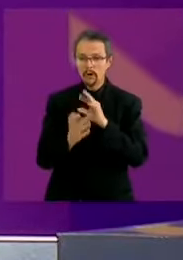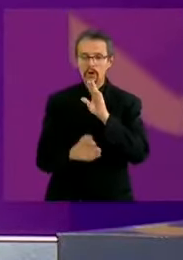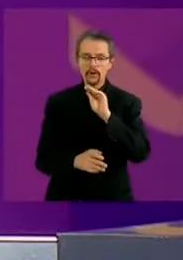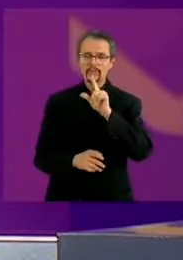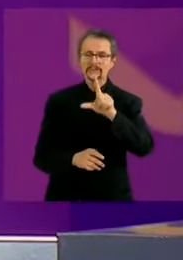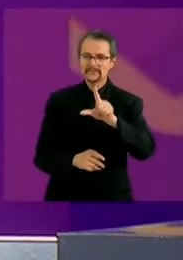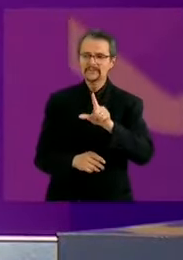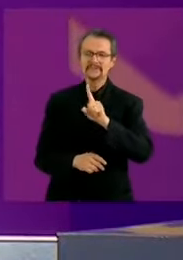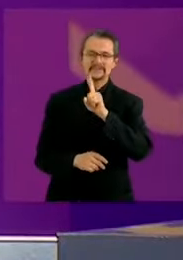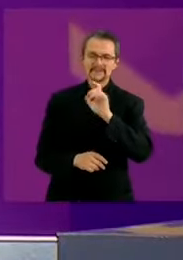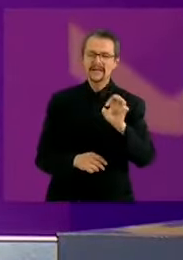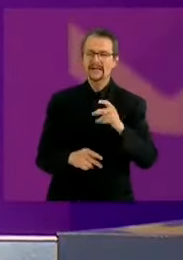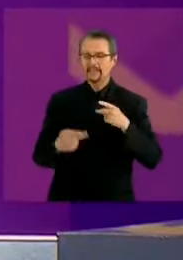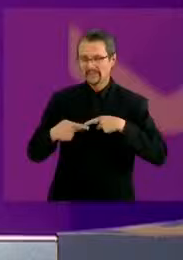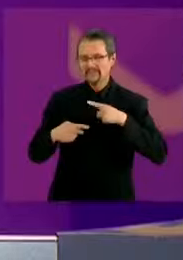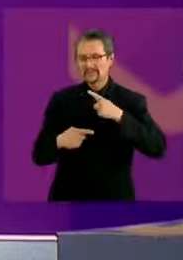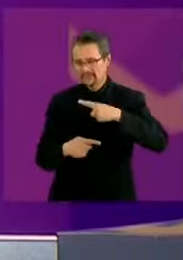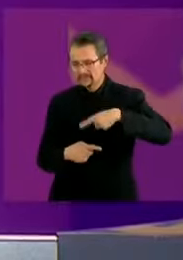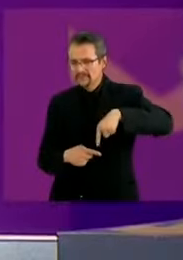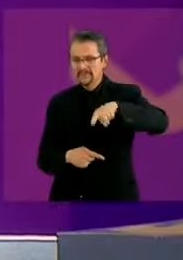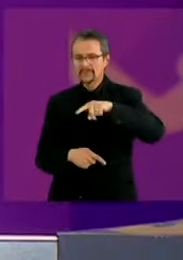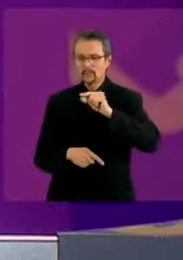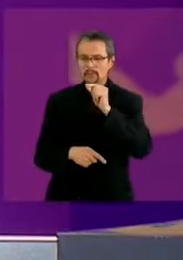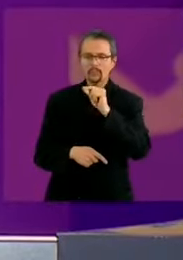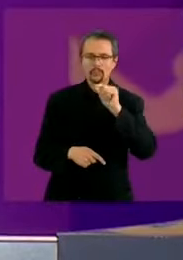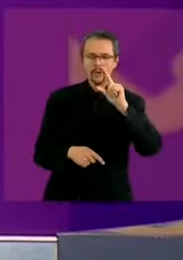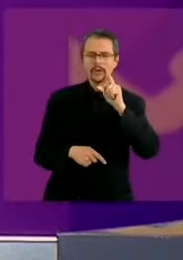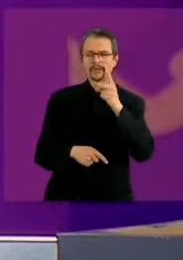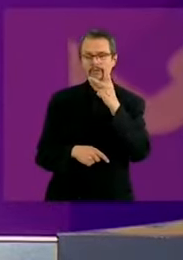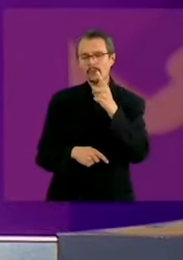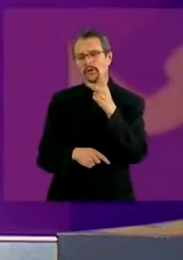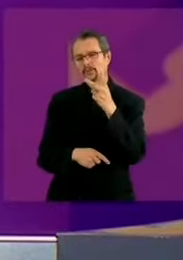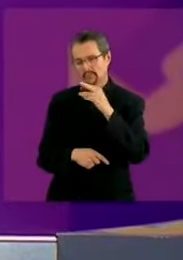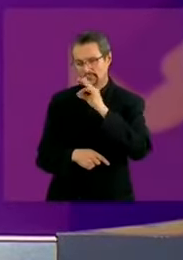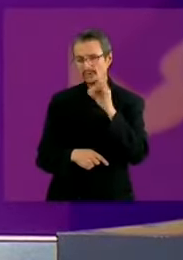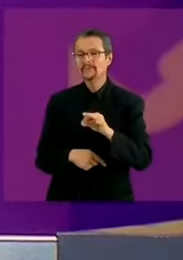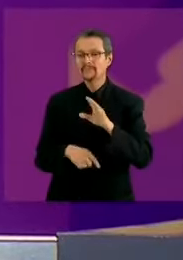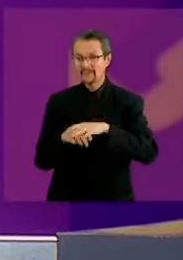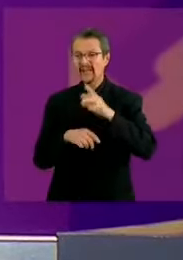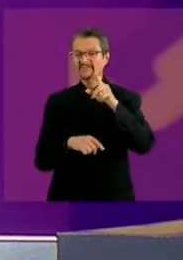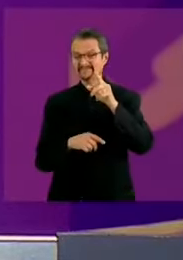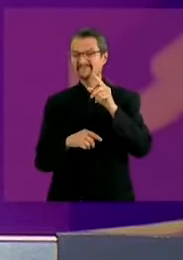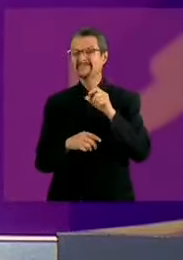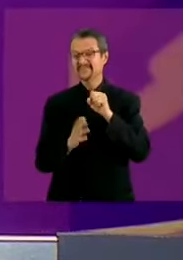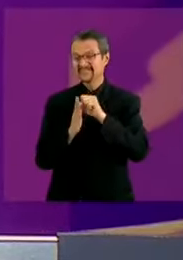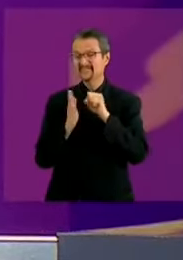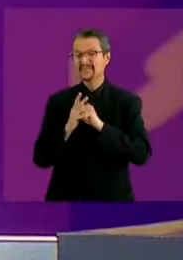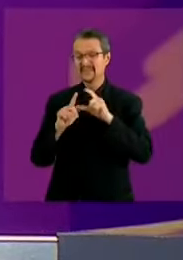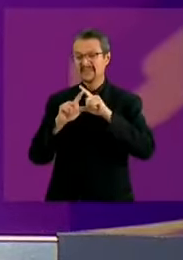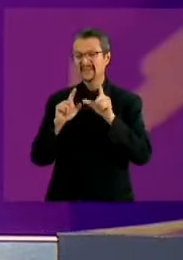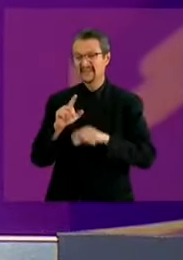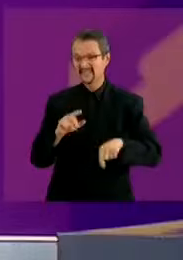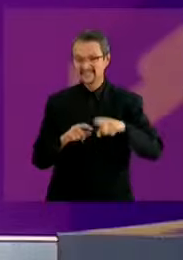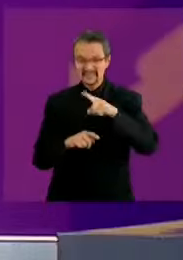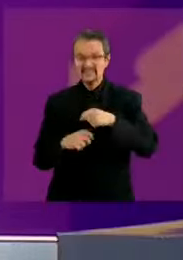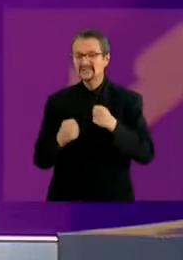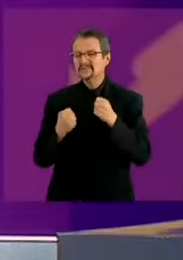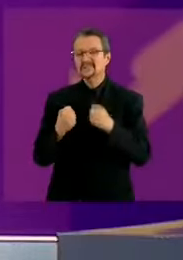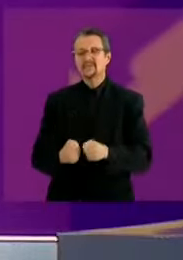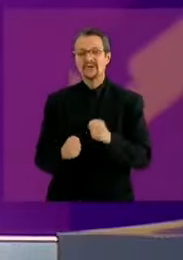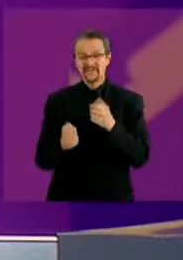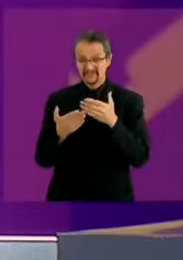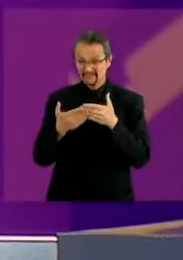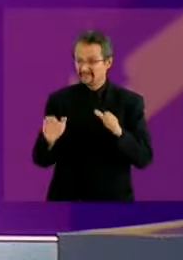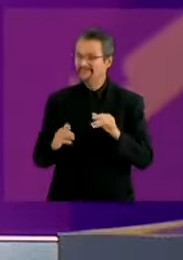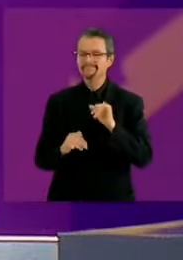habitantes a 1.22. Hay que checar los datos del Secretariado Ejecutivo del Sistema Nacional de Seguridad Pública. Segundo, esta es una causa en la que he